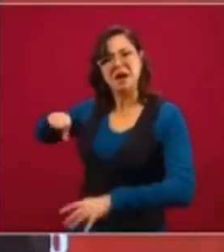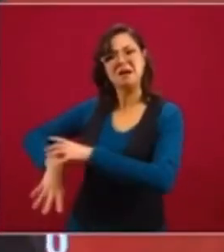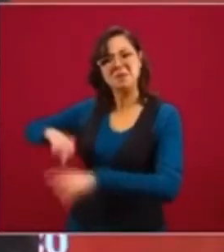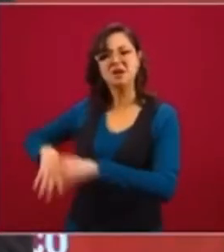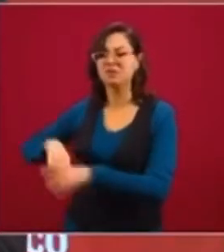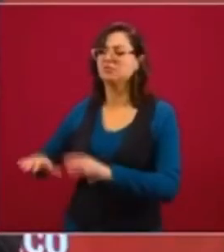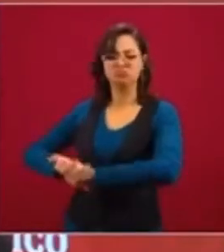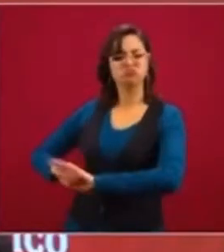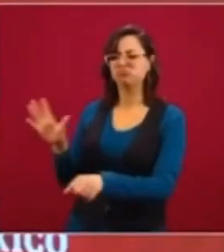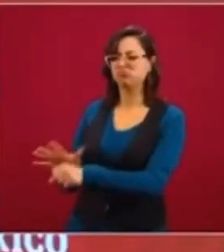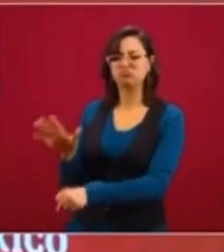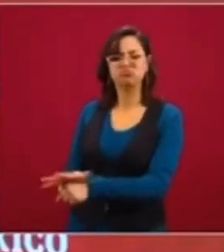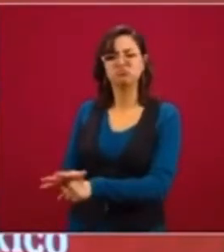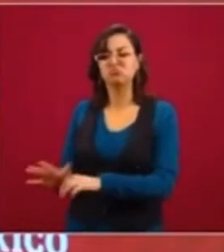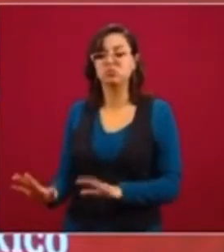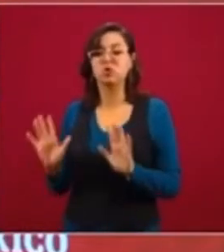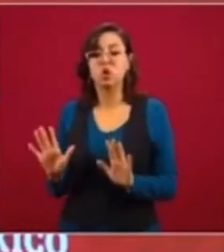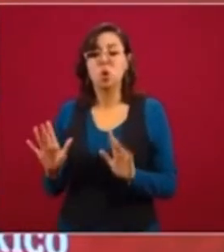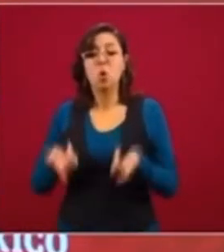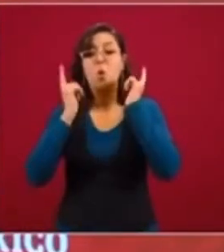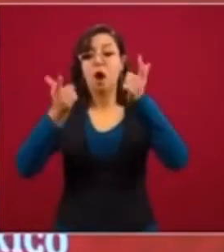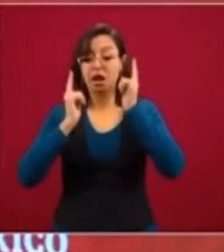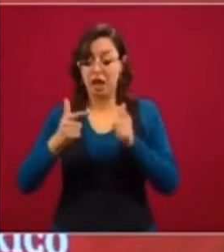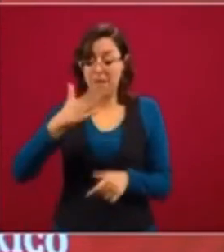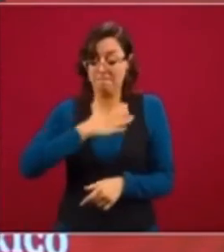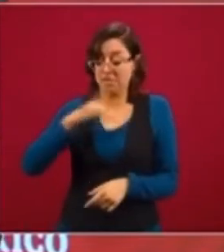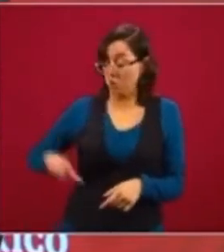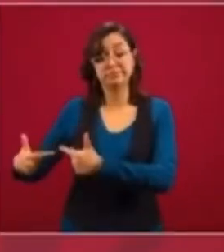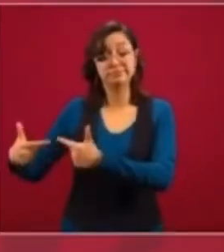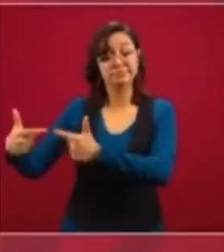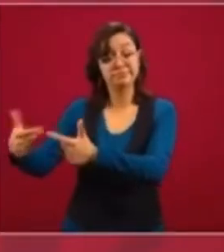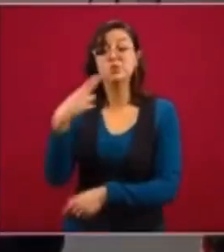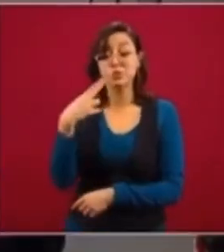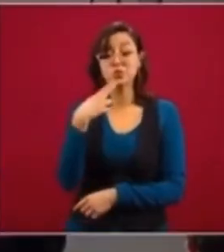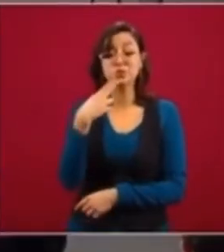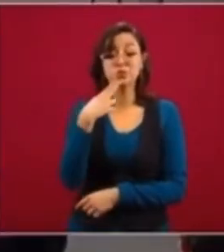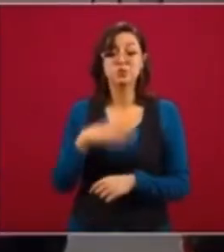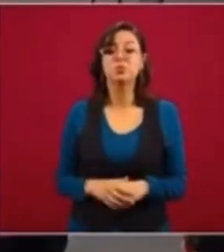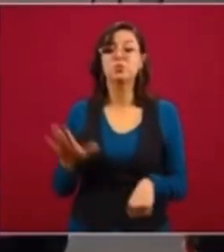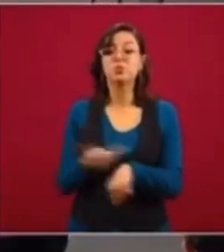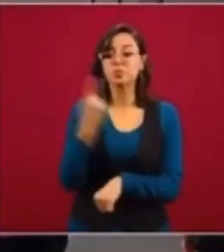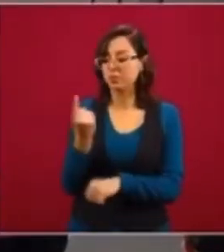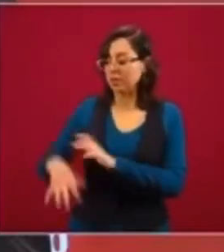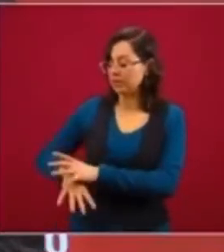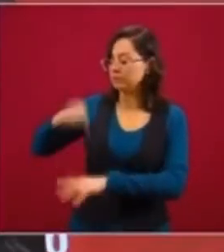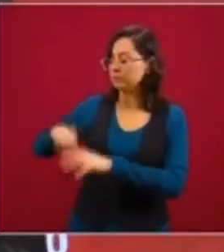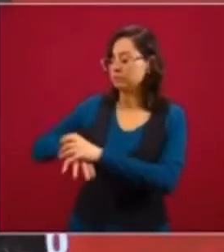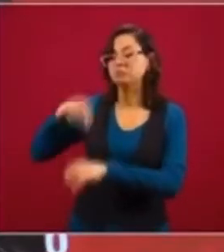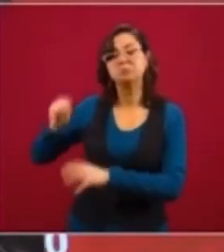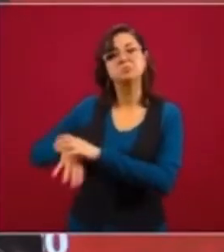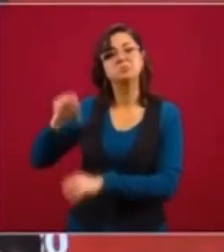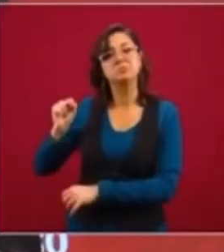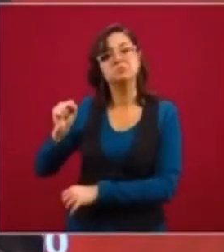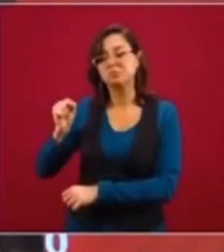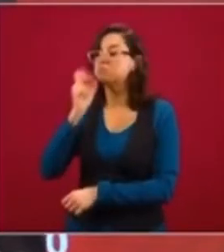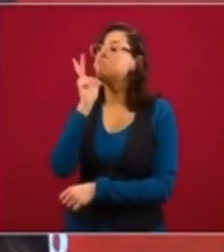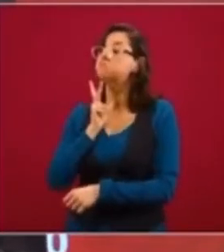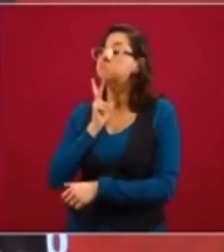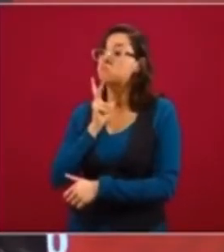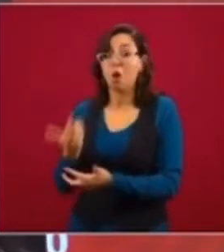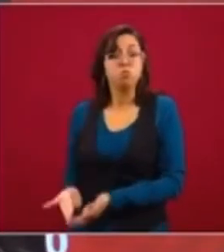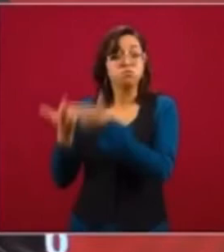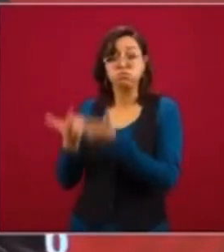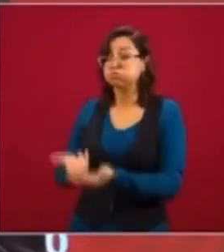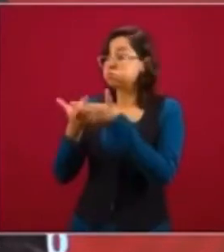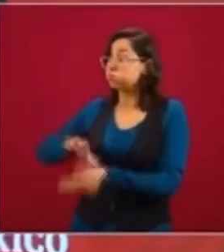espero terminar el gobierno y dejar más reservas de petróleo. Porque solo vamos a usar lo estrictamente necesario